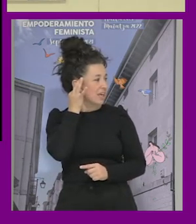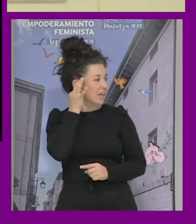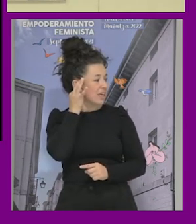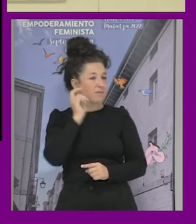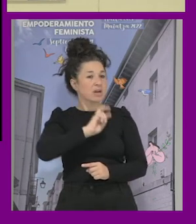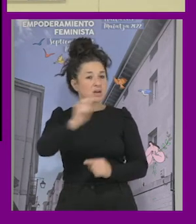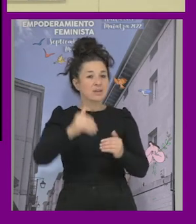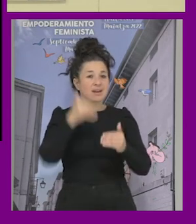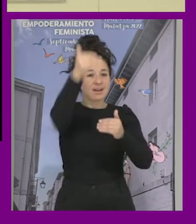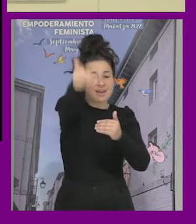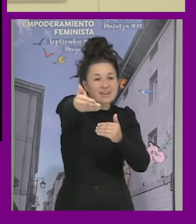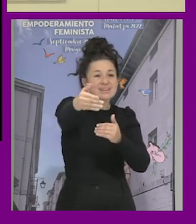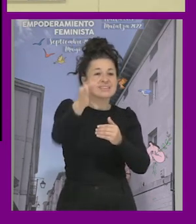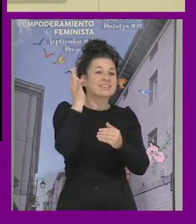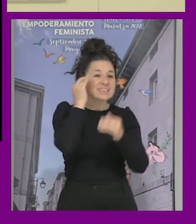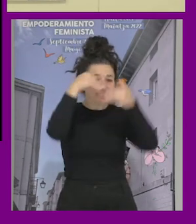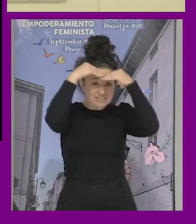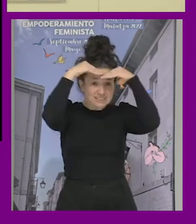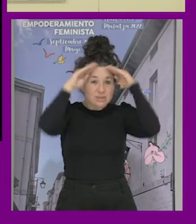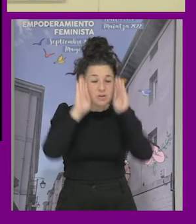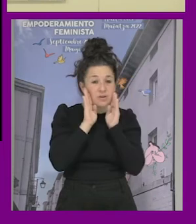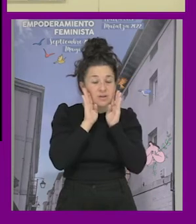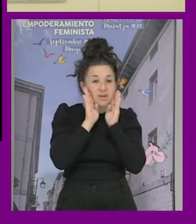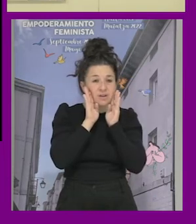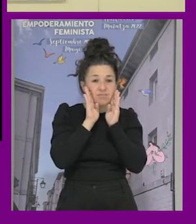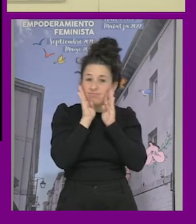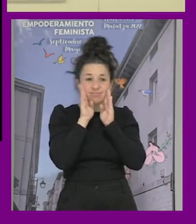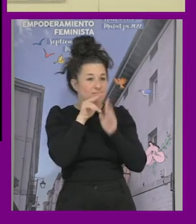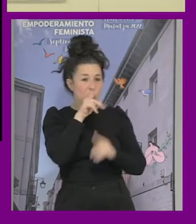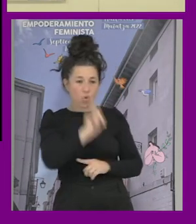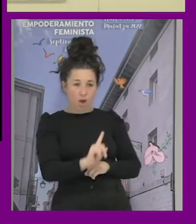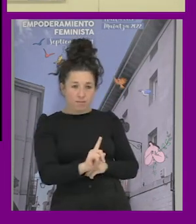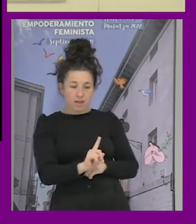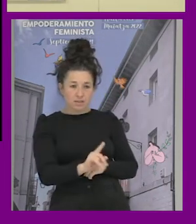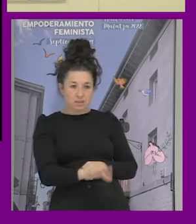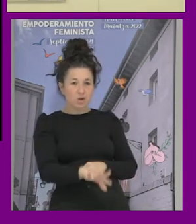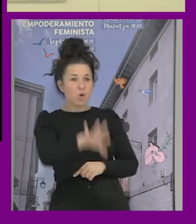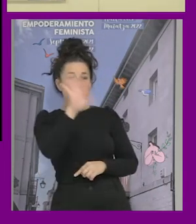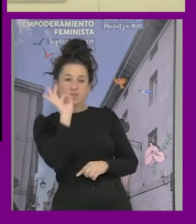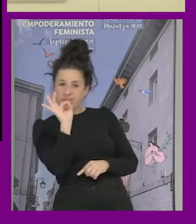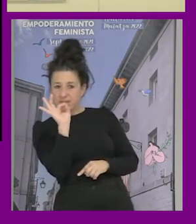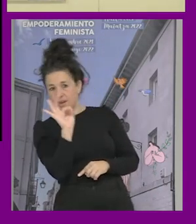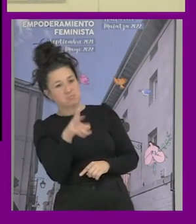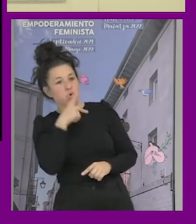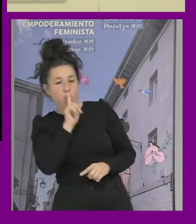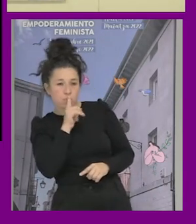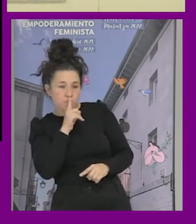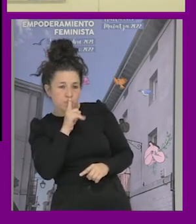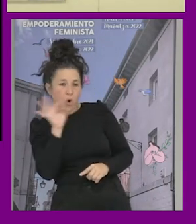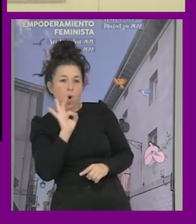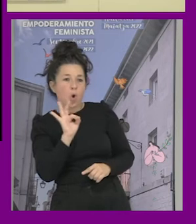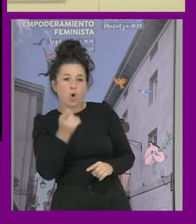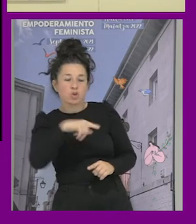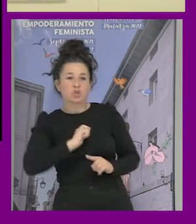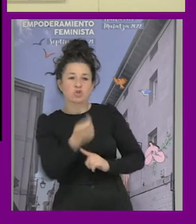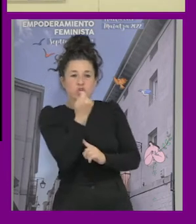hija que no estaban hablando que estaban decidiendo no hablar o que no estábamos consiguiendo que quisieran hablar y su experiencia en